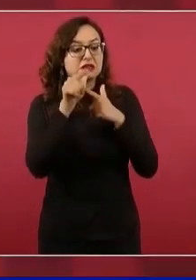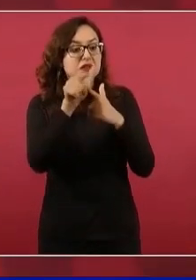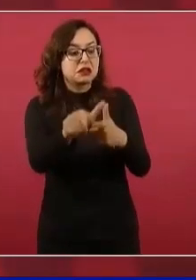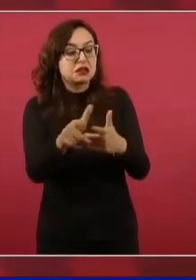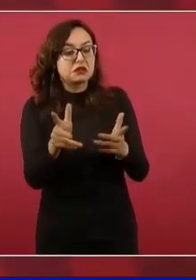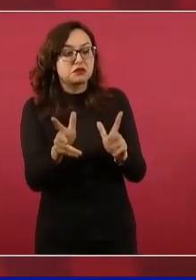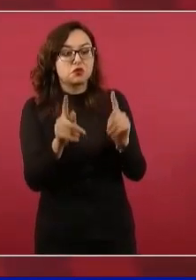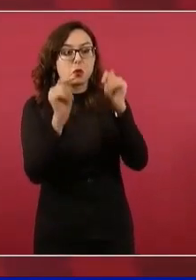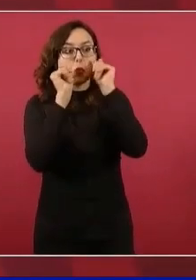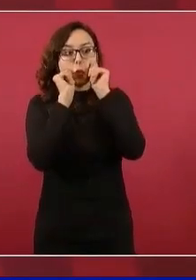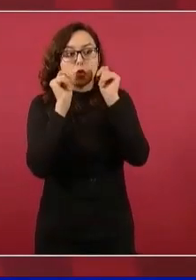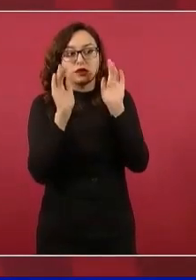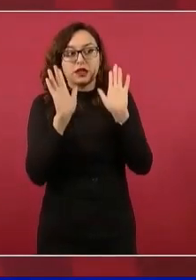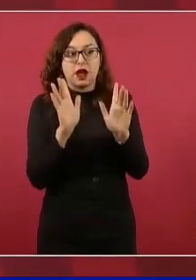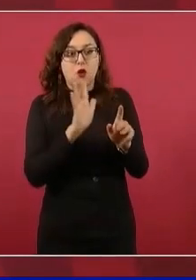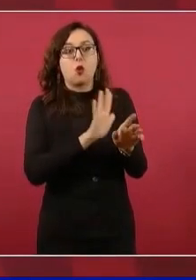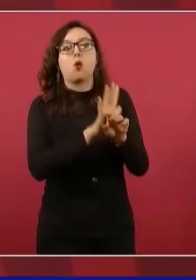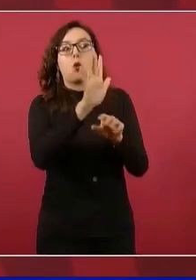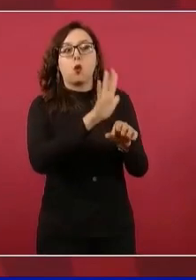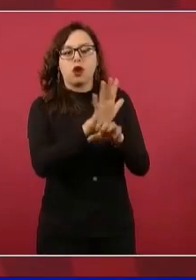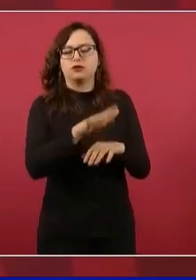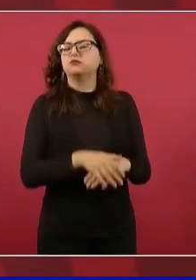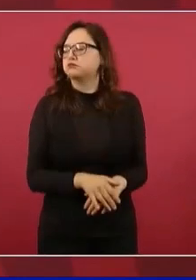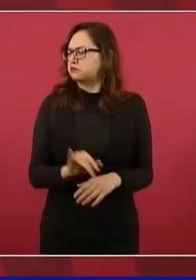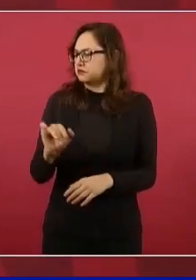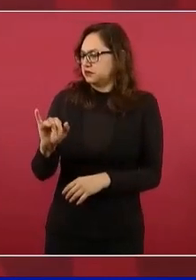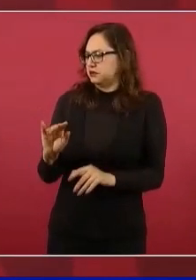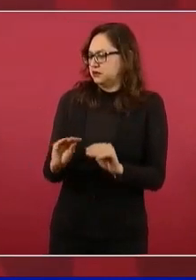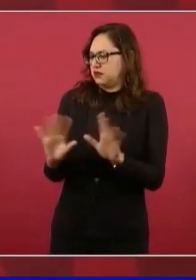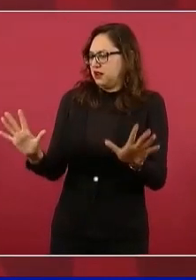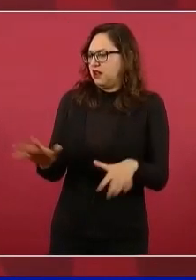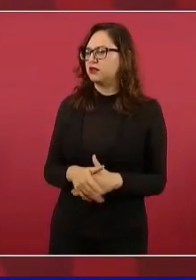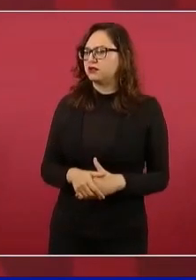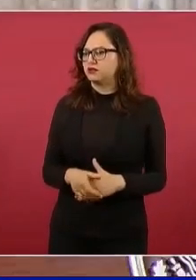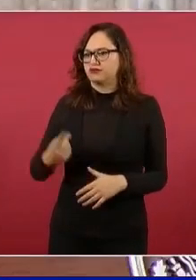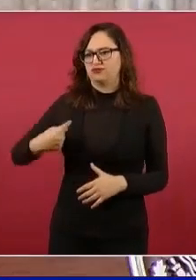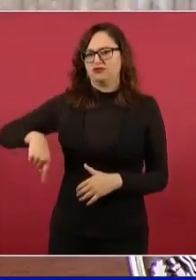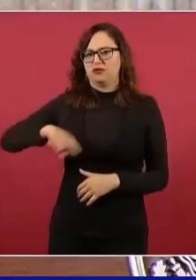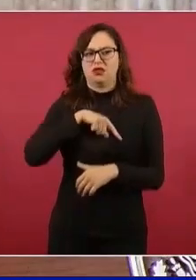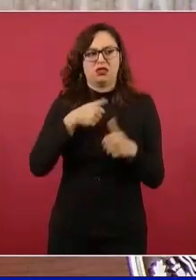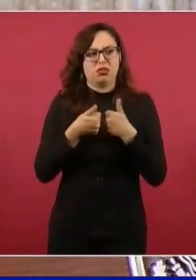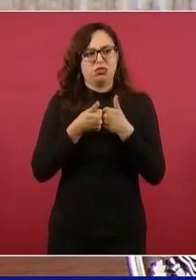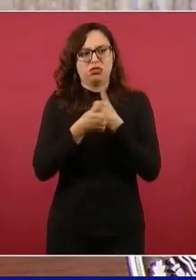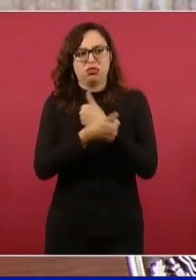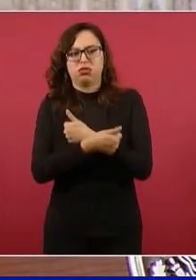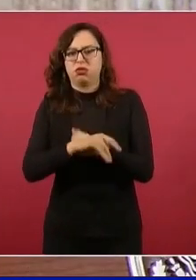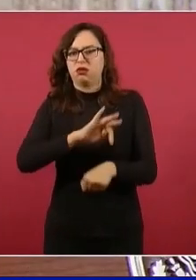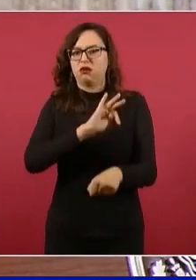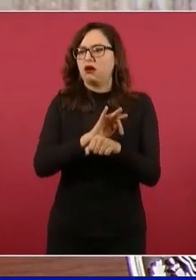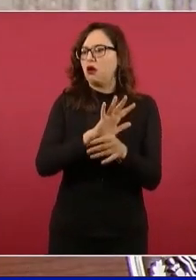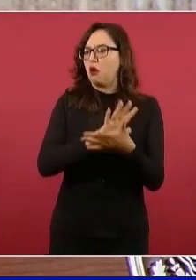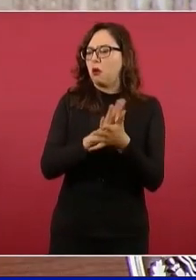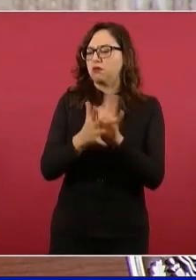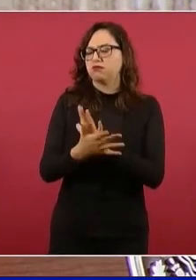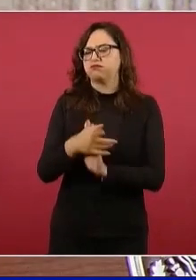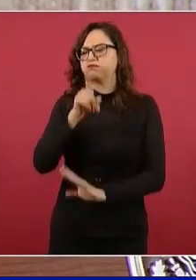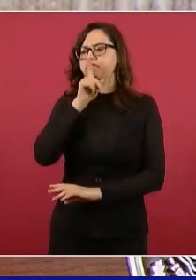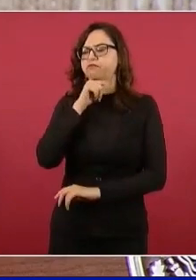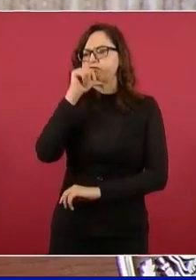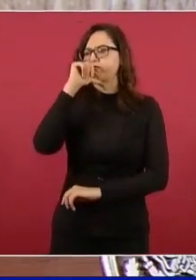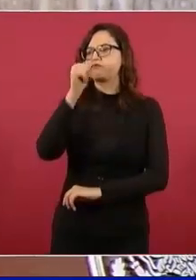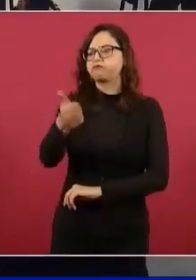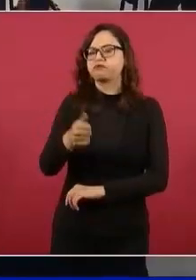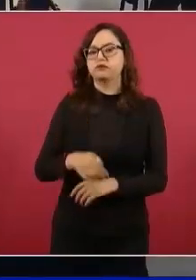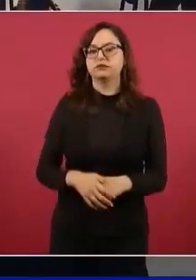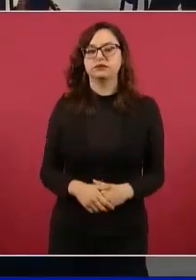cómplices nosotros, eso es lo que quisieran nuestros adversarios, el